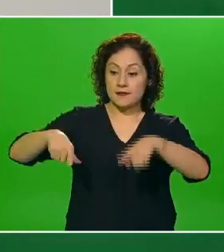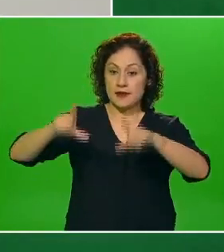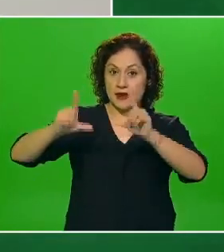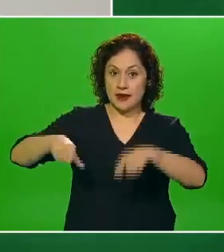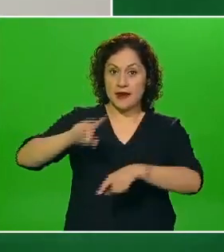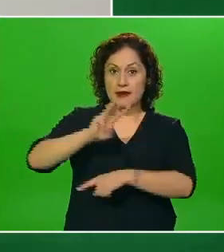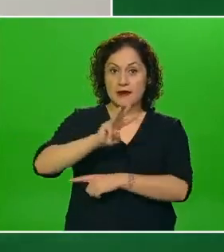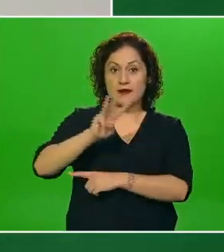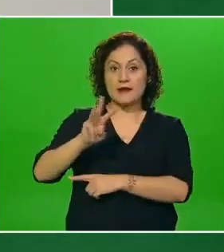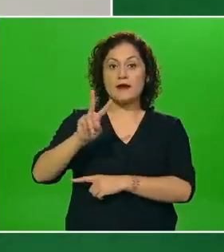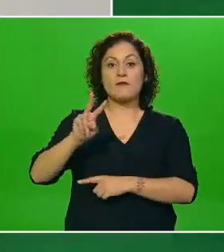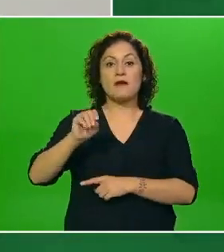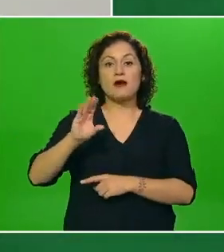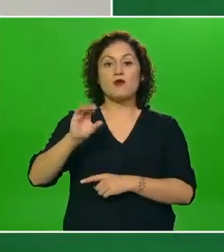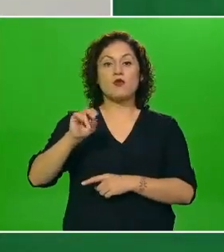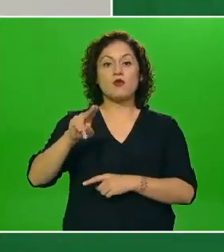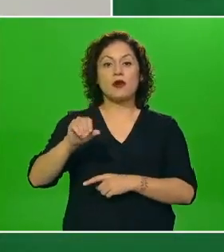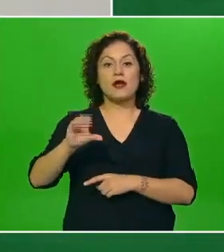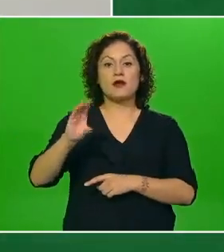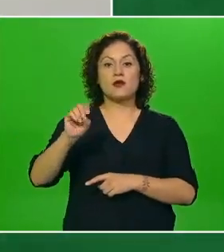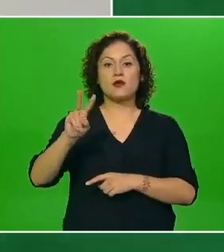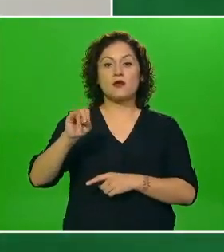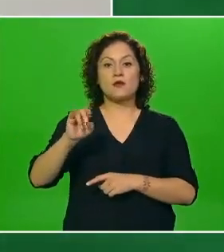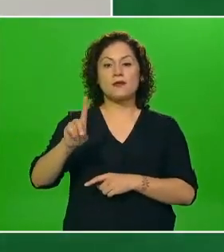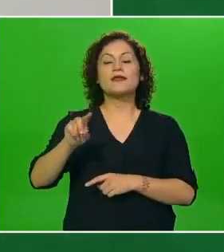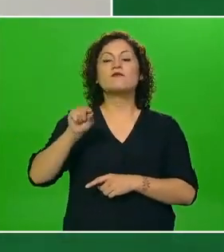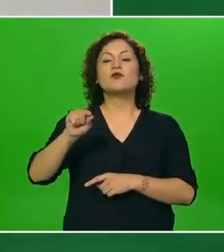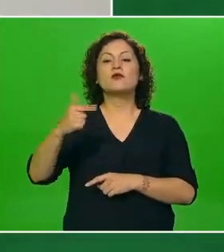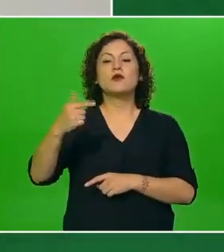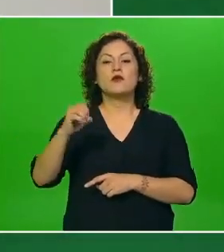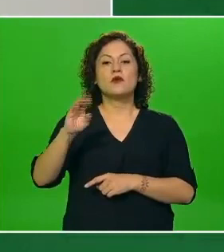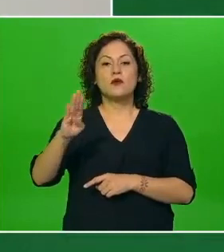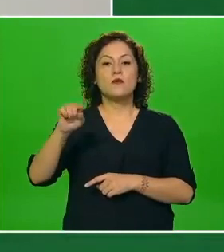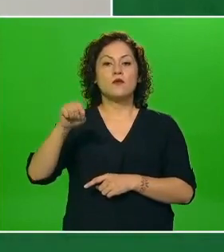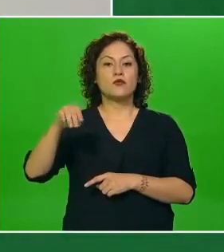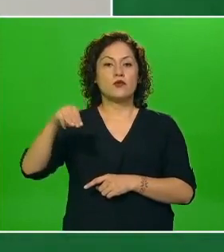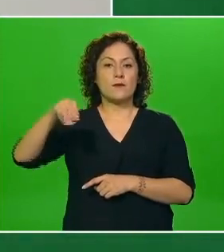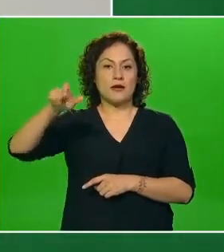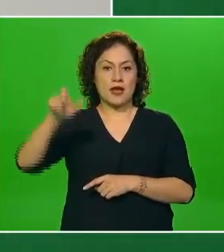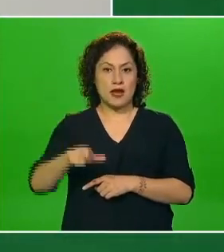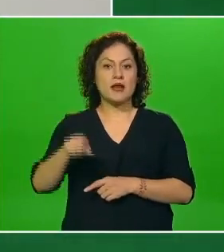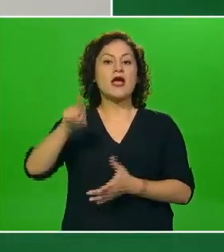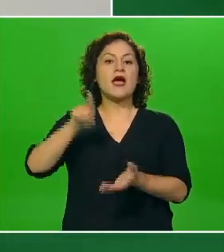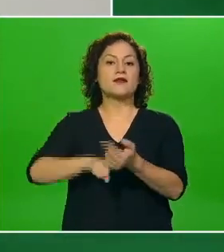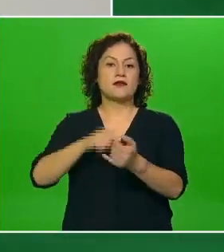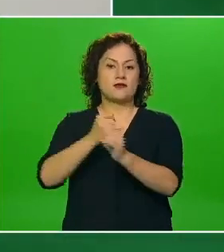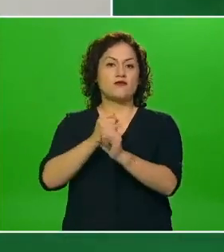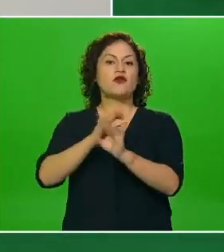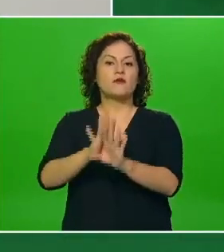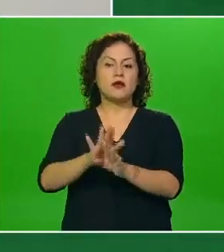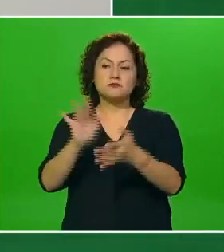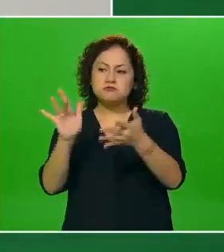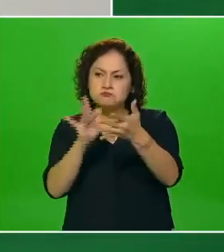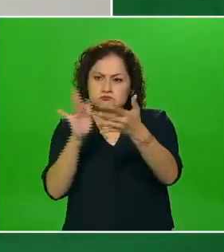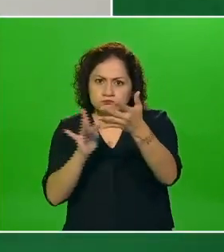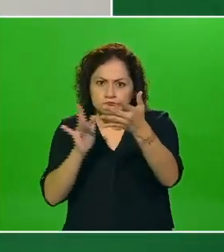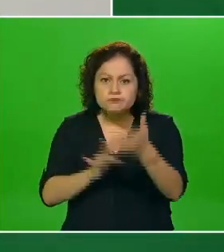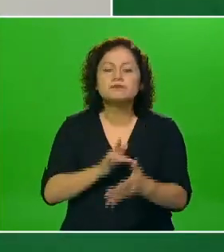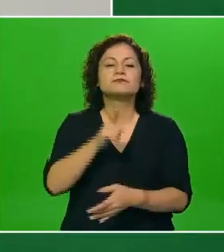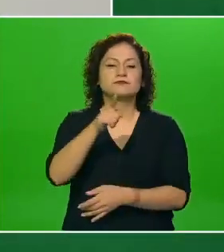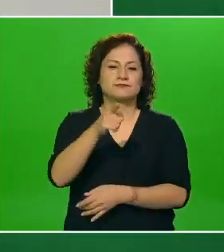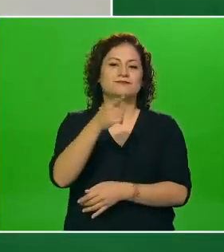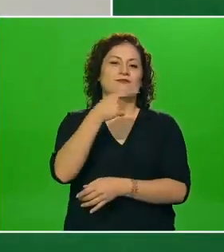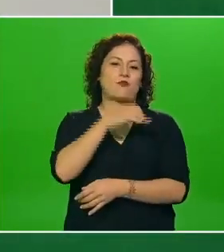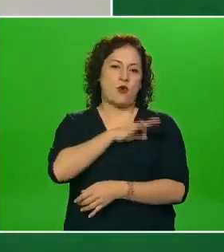.gov.mx también tiene información interactiva inclusive de todo lo que usted requiera para